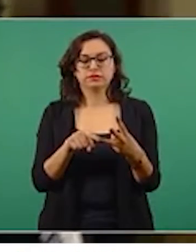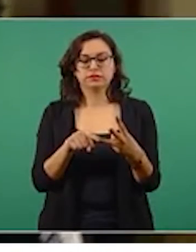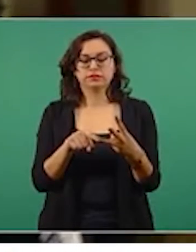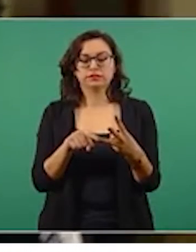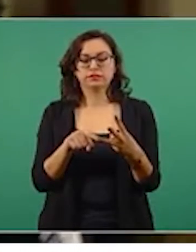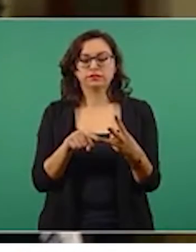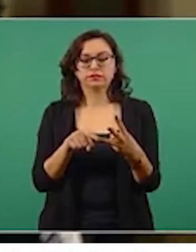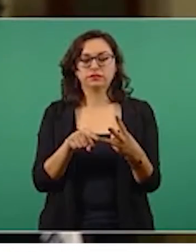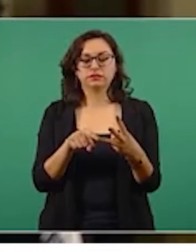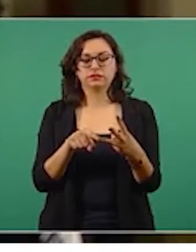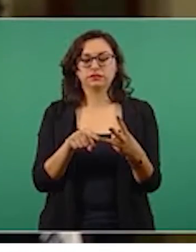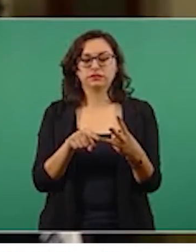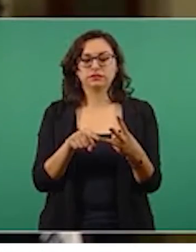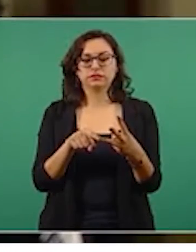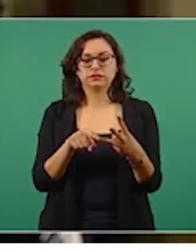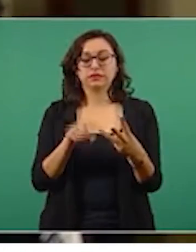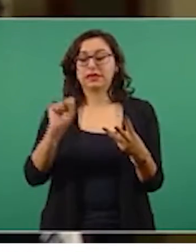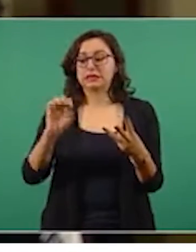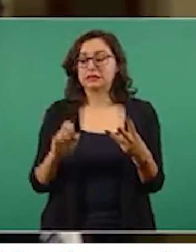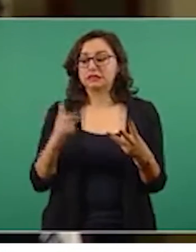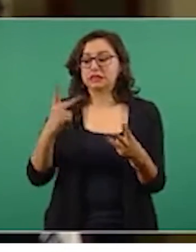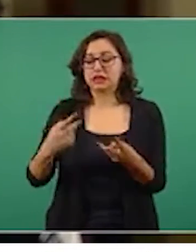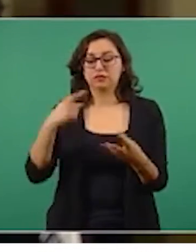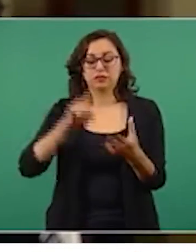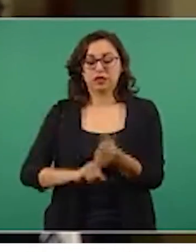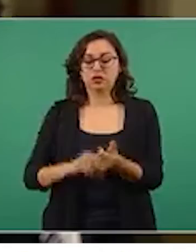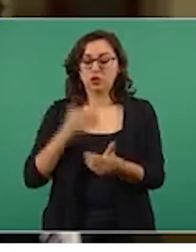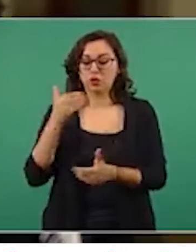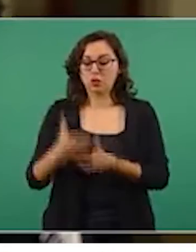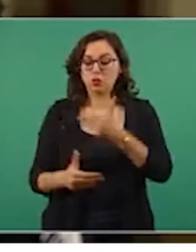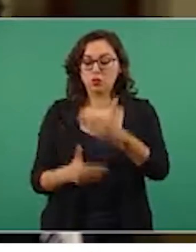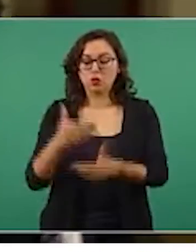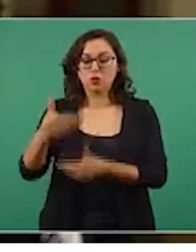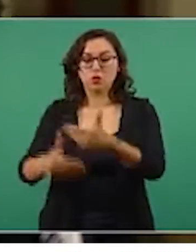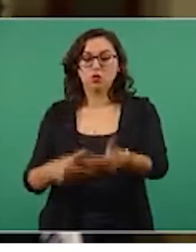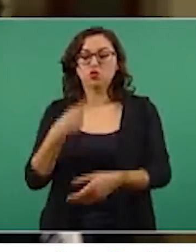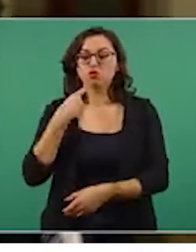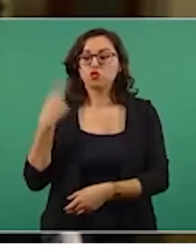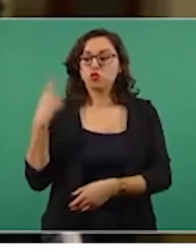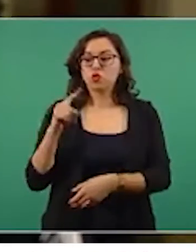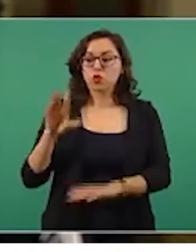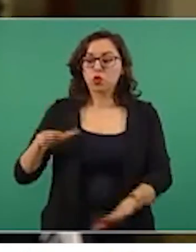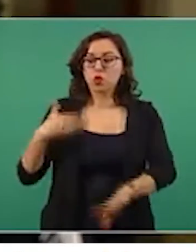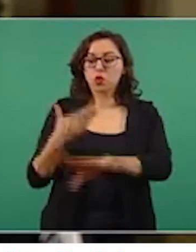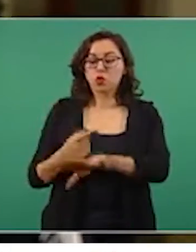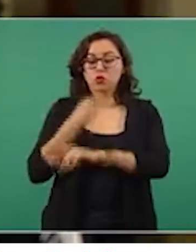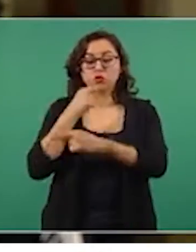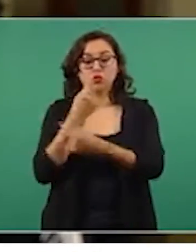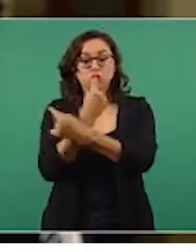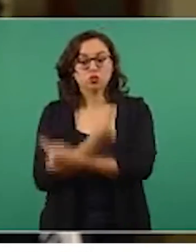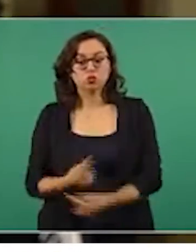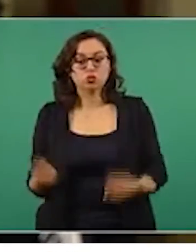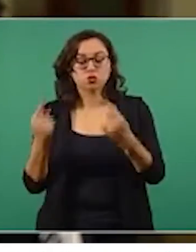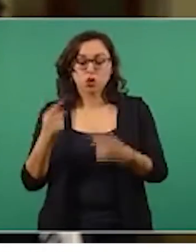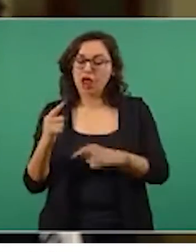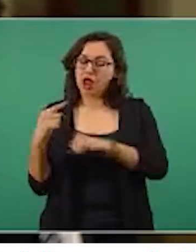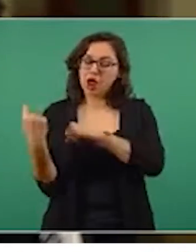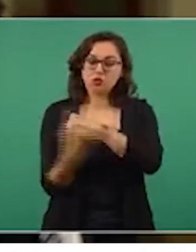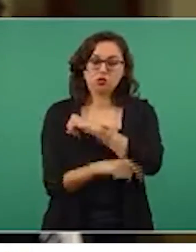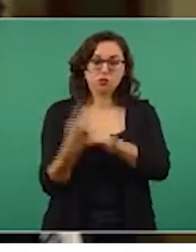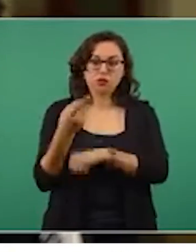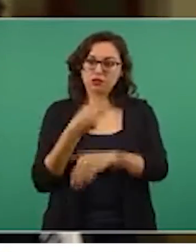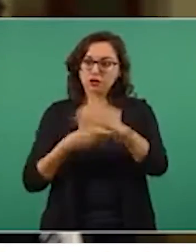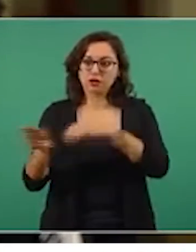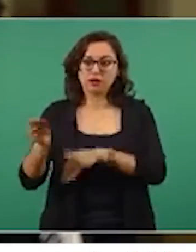pueden modificar los procedimientos de la CEP para que una denuncia de violencia contra niños y niñas pase inmediatamente a la